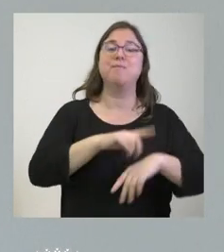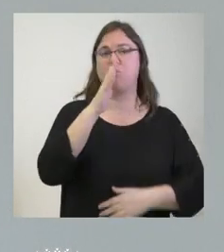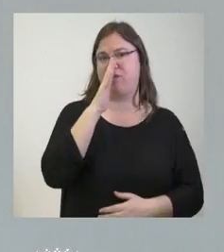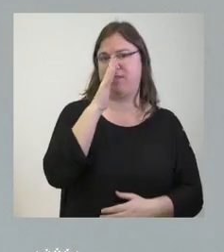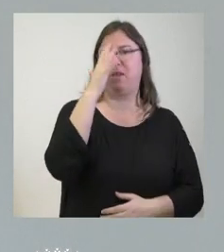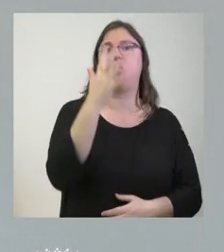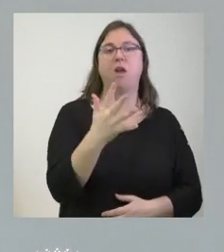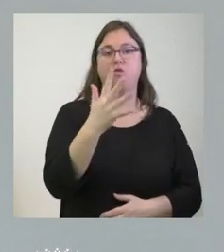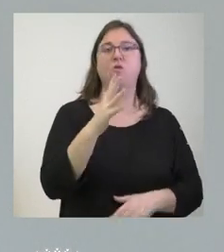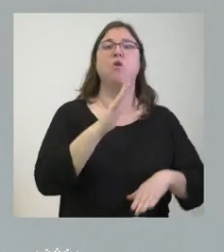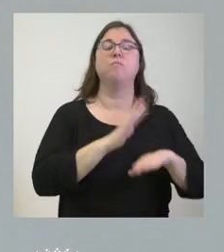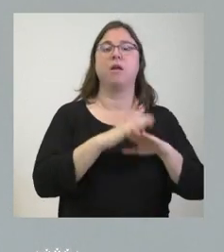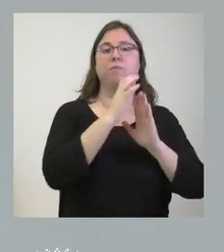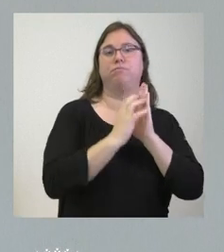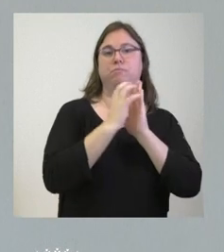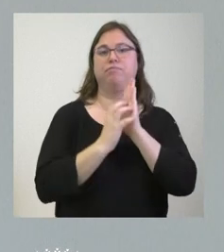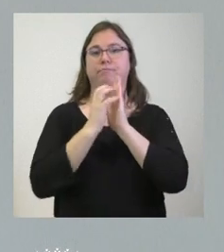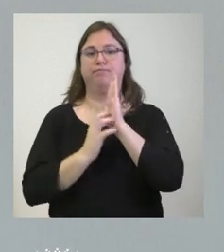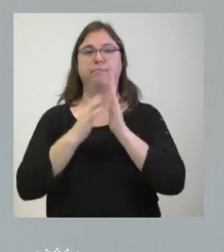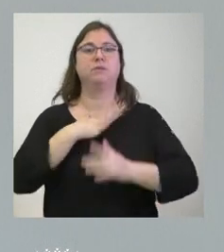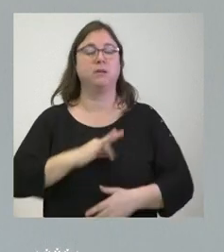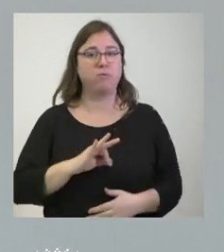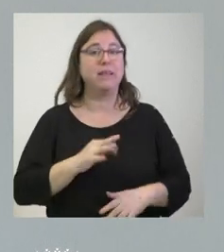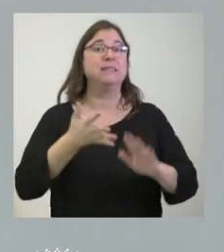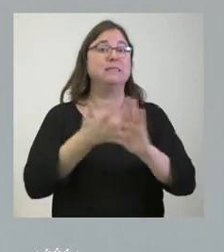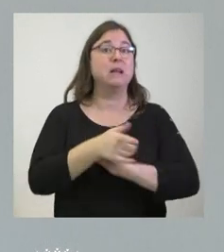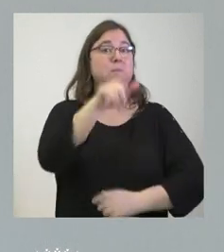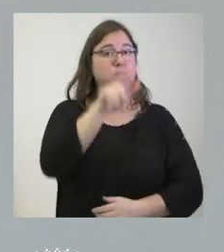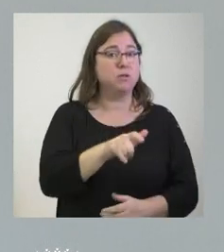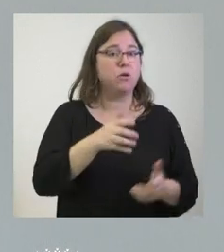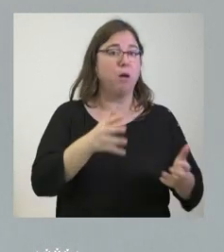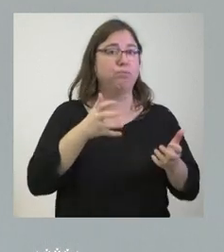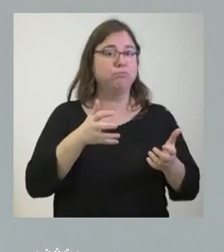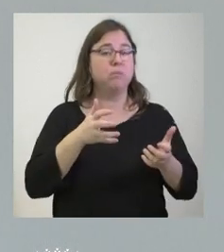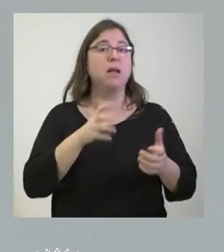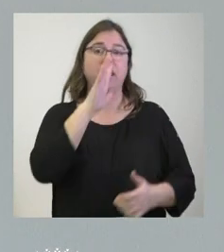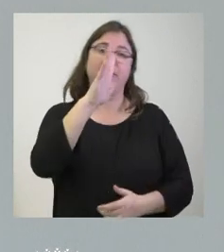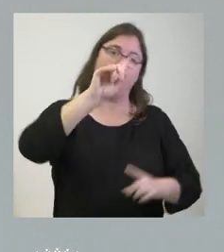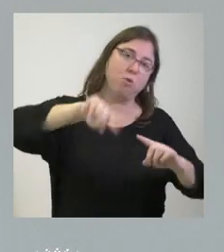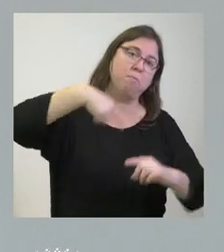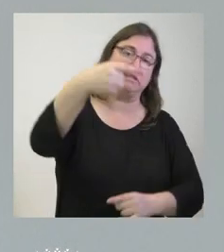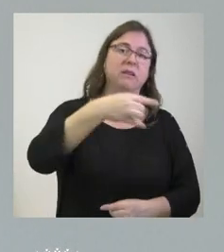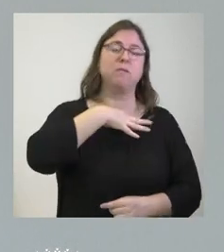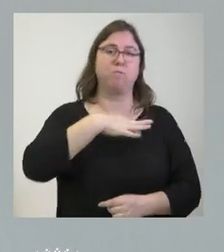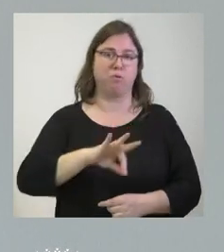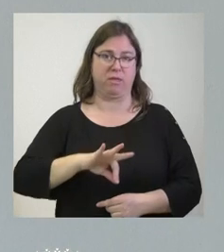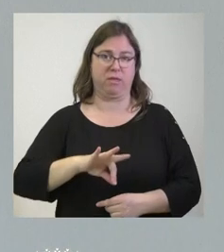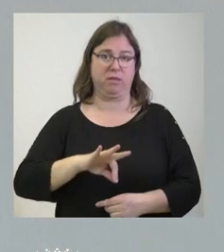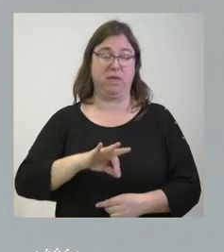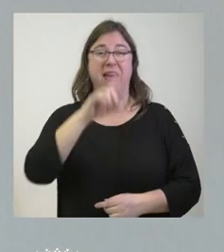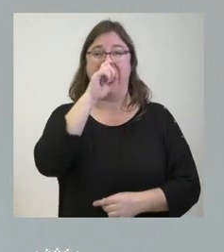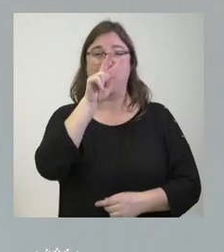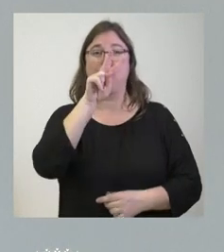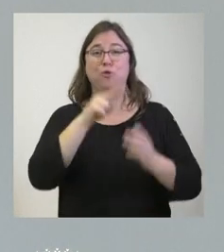para establecer esta deducción por tanto habría personas que se beneficiarían de la deducción 5 años después del año 24